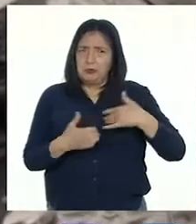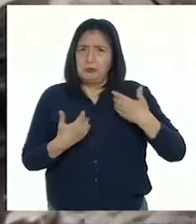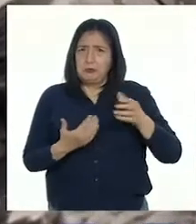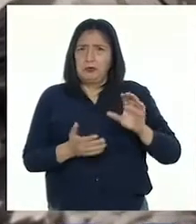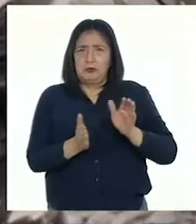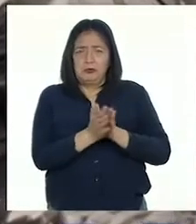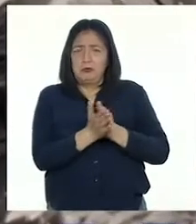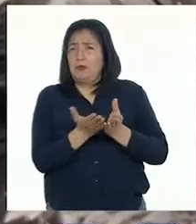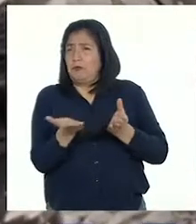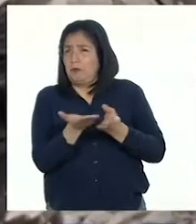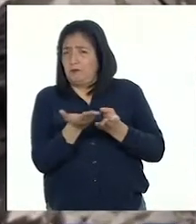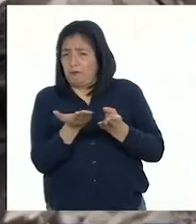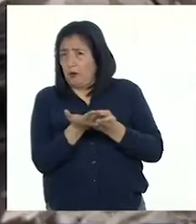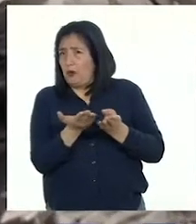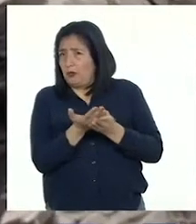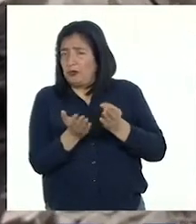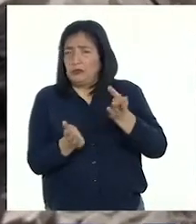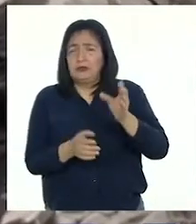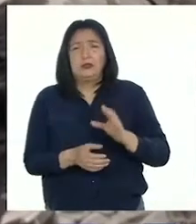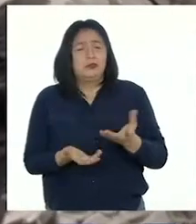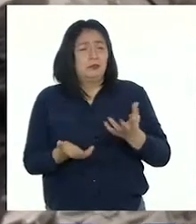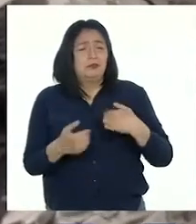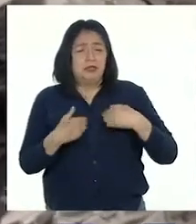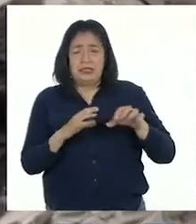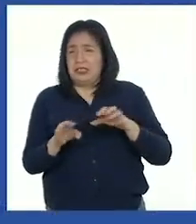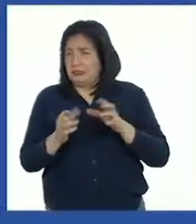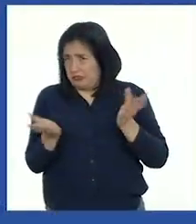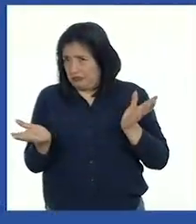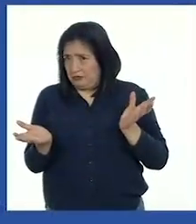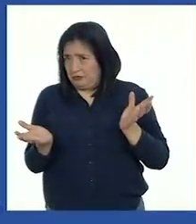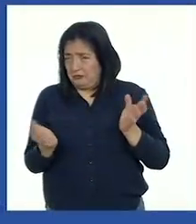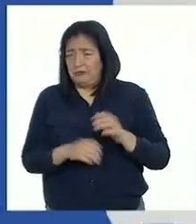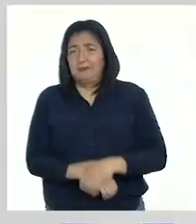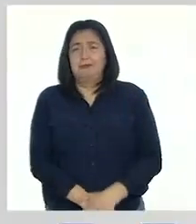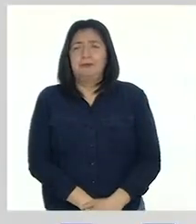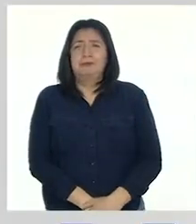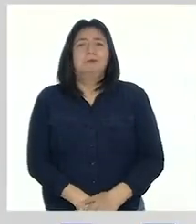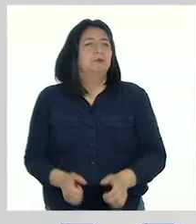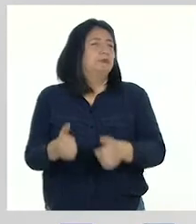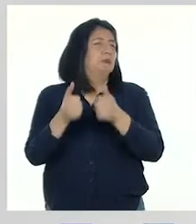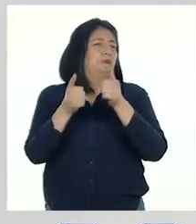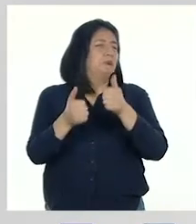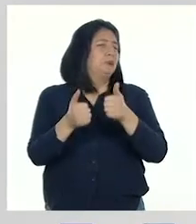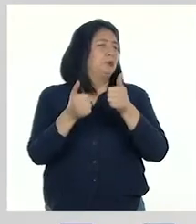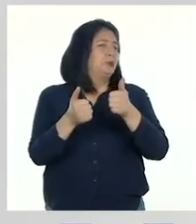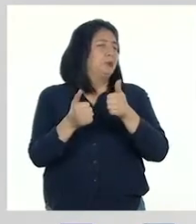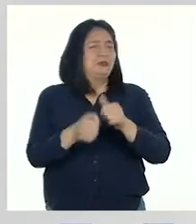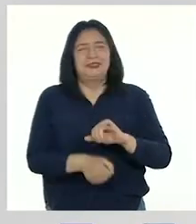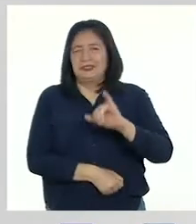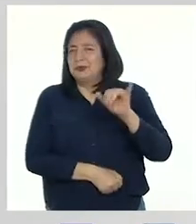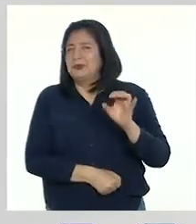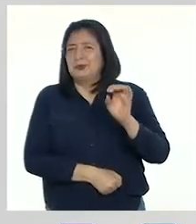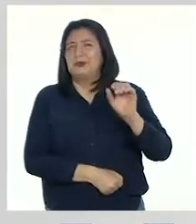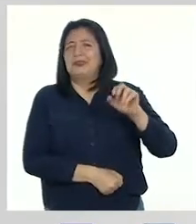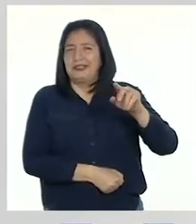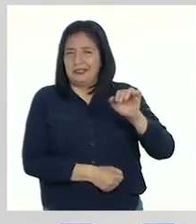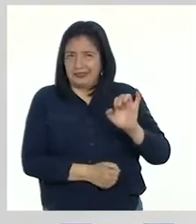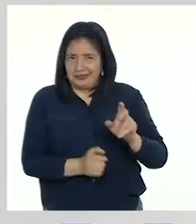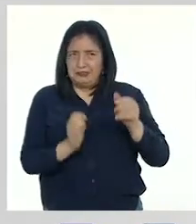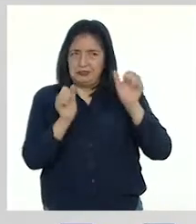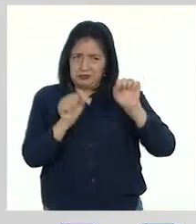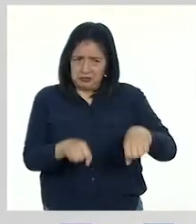utilizar un folder o archivador para hacer nuestro portafolio. Muy bien, Joaquín. Efectivamente,